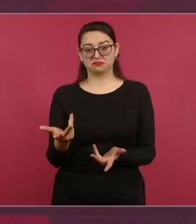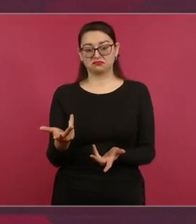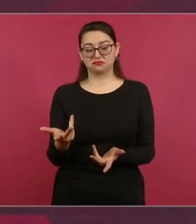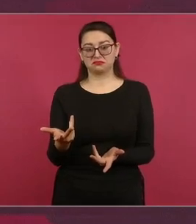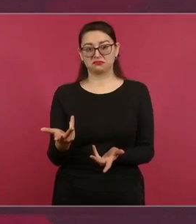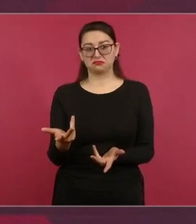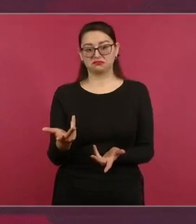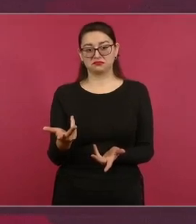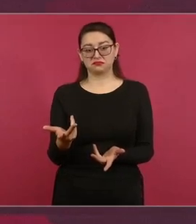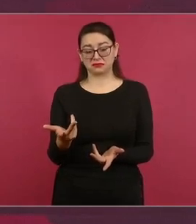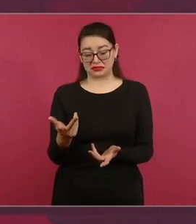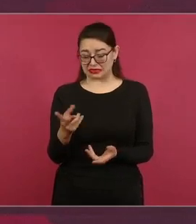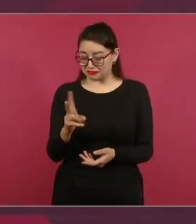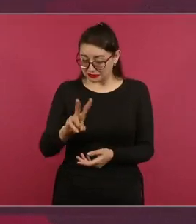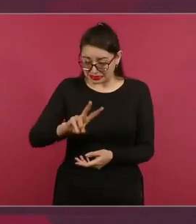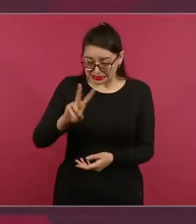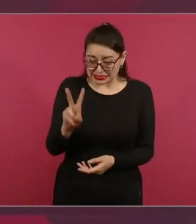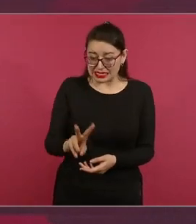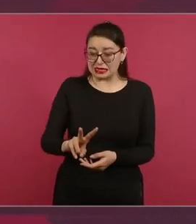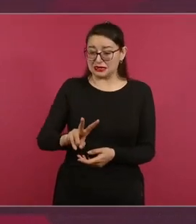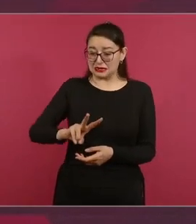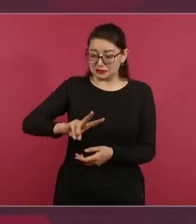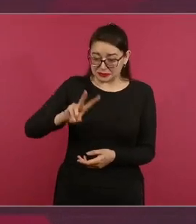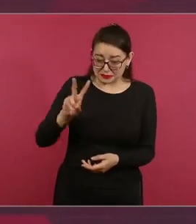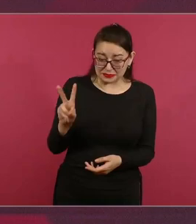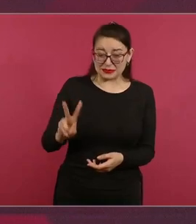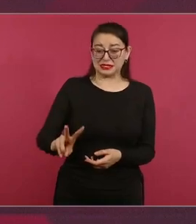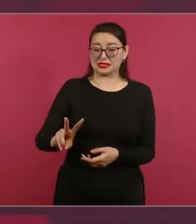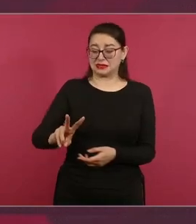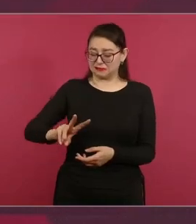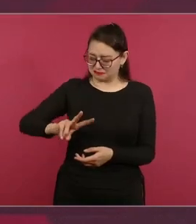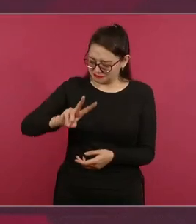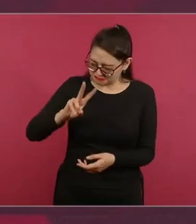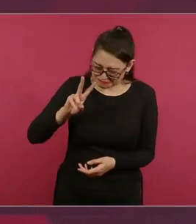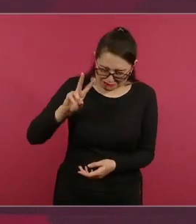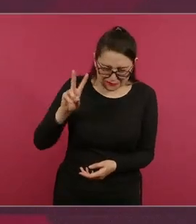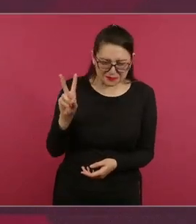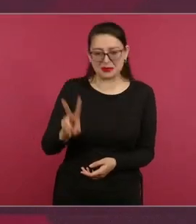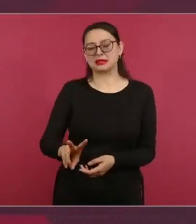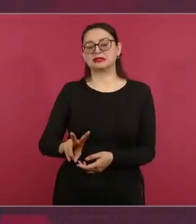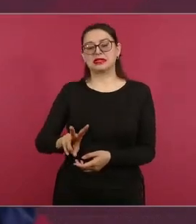buenas, buenas, buenas, buenas, buenas,